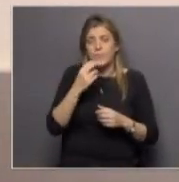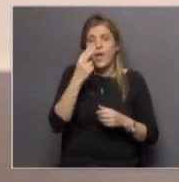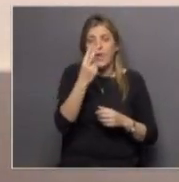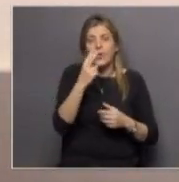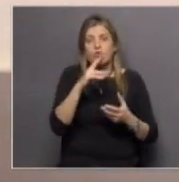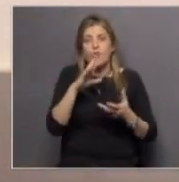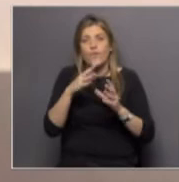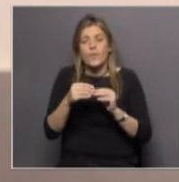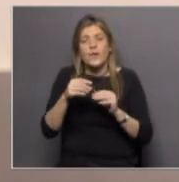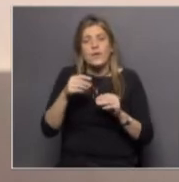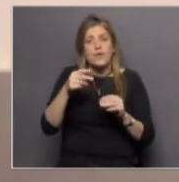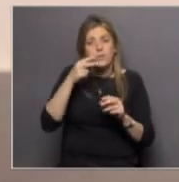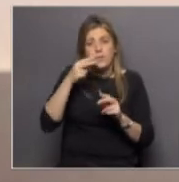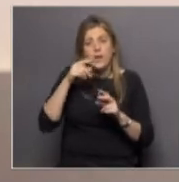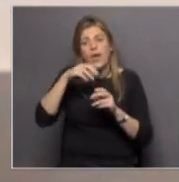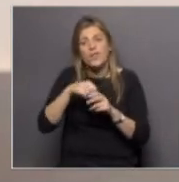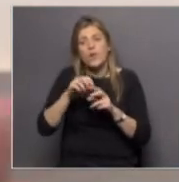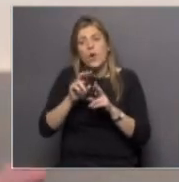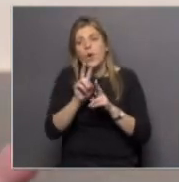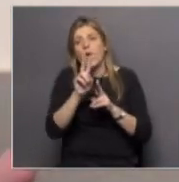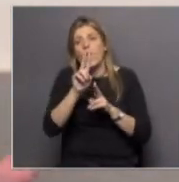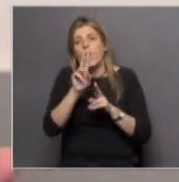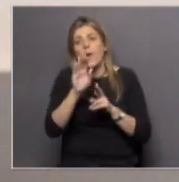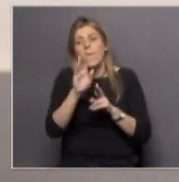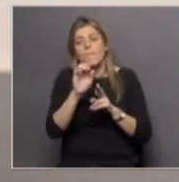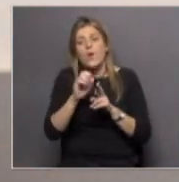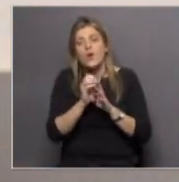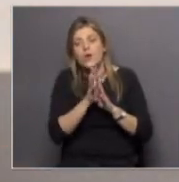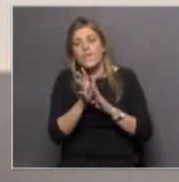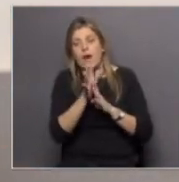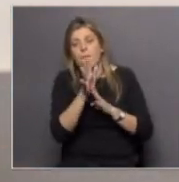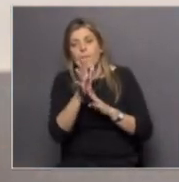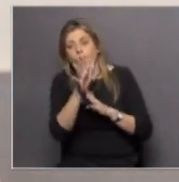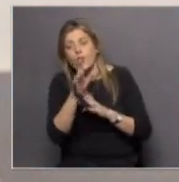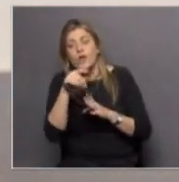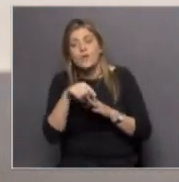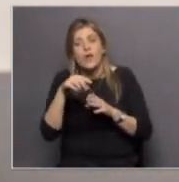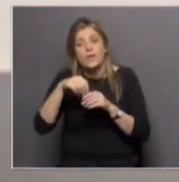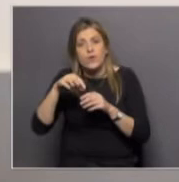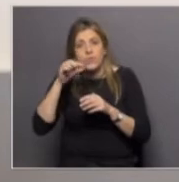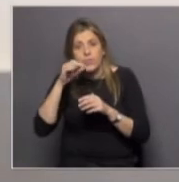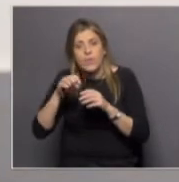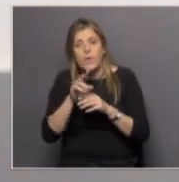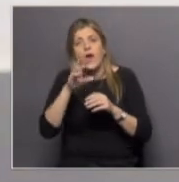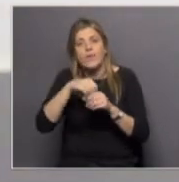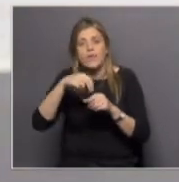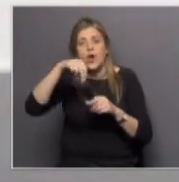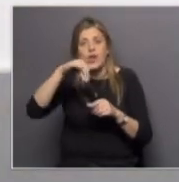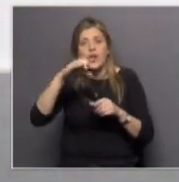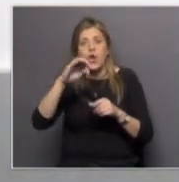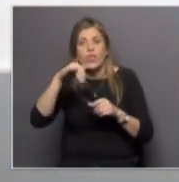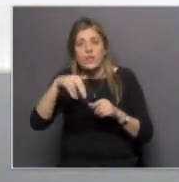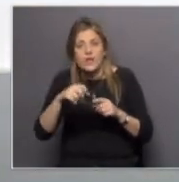de dispositivos los vapeadores los que uno conoce como vapeadores que básicamente liberan vapor que tiene nicotina por supuesto